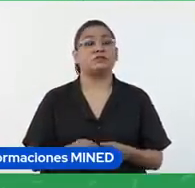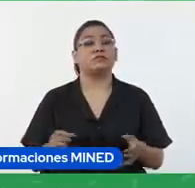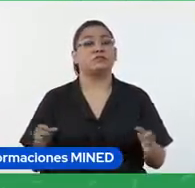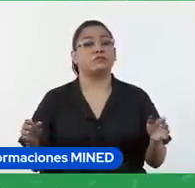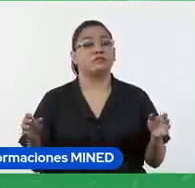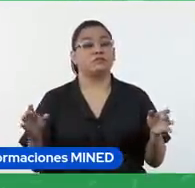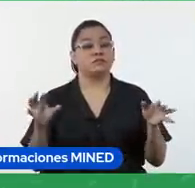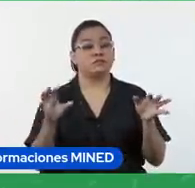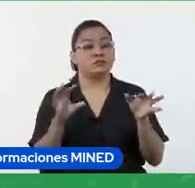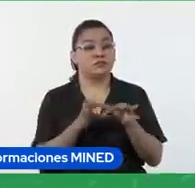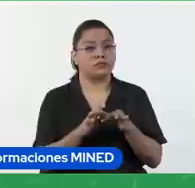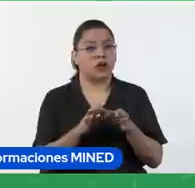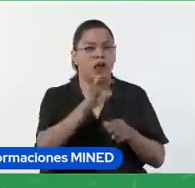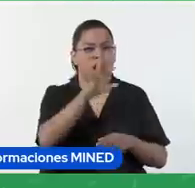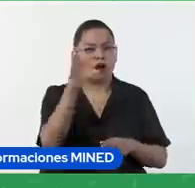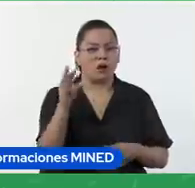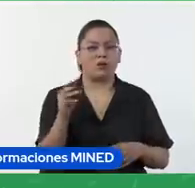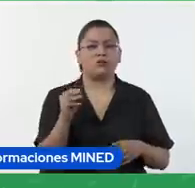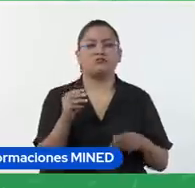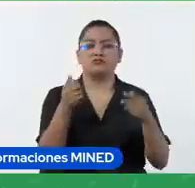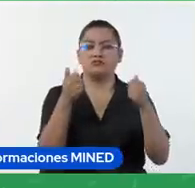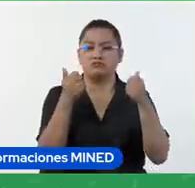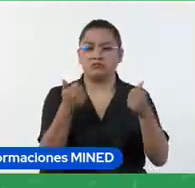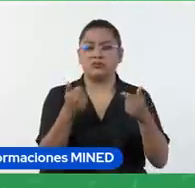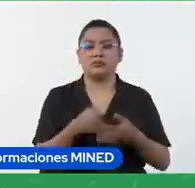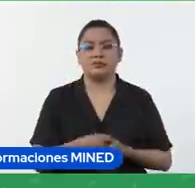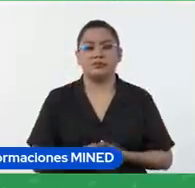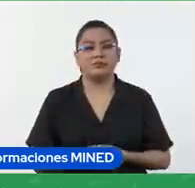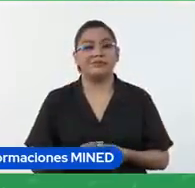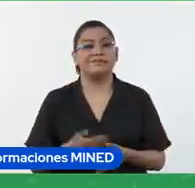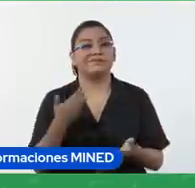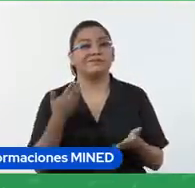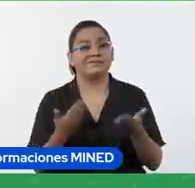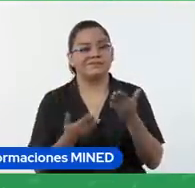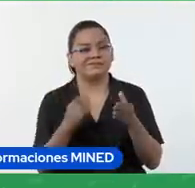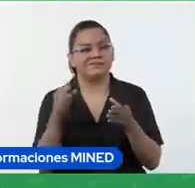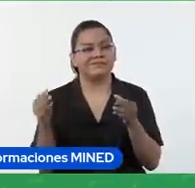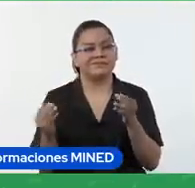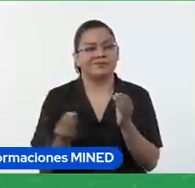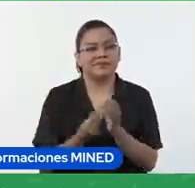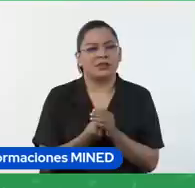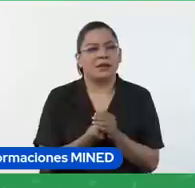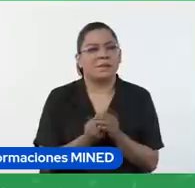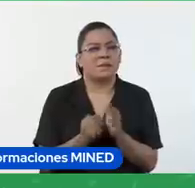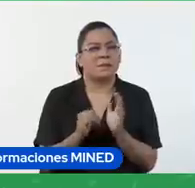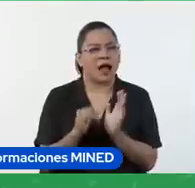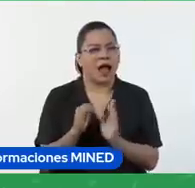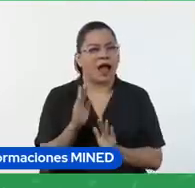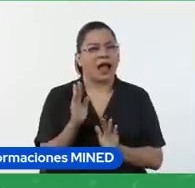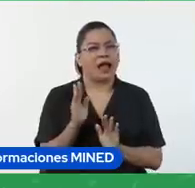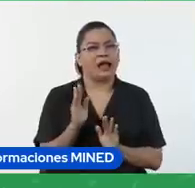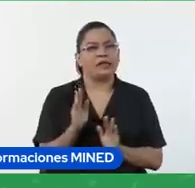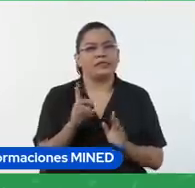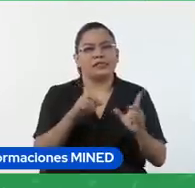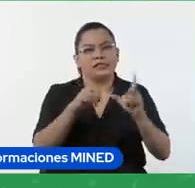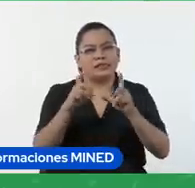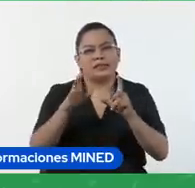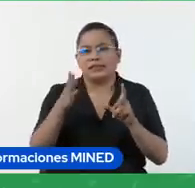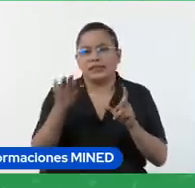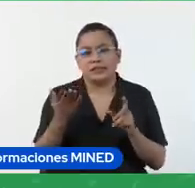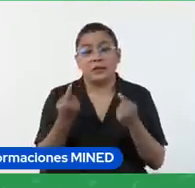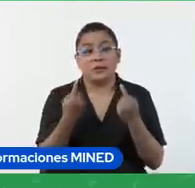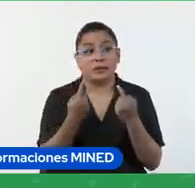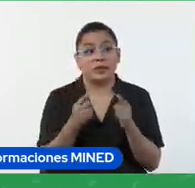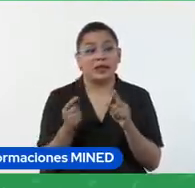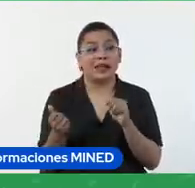arte así que está muy bien es válido tal vez podría añadir algo más sobre qué es la imagen pero eso